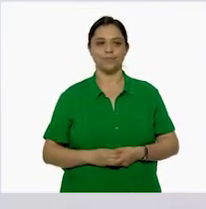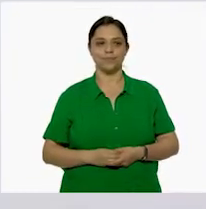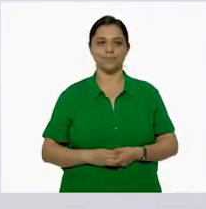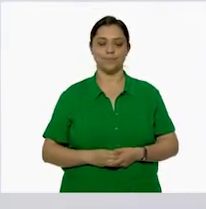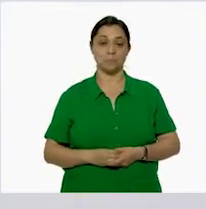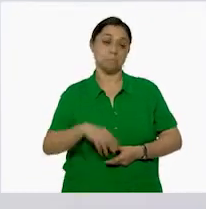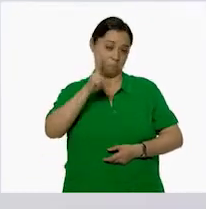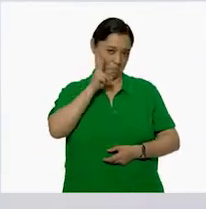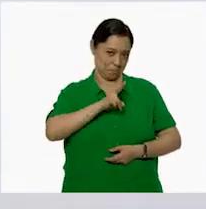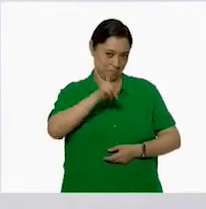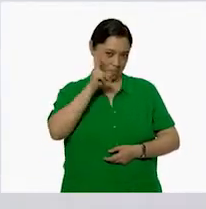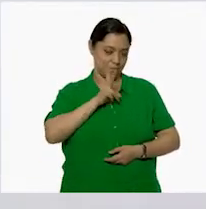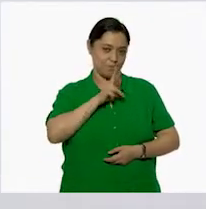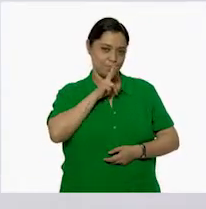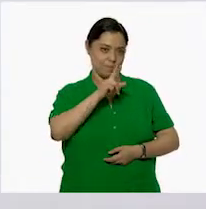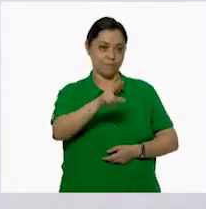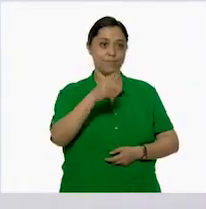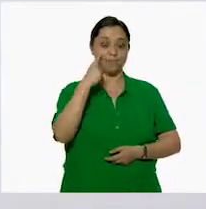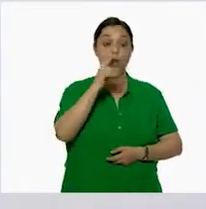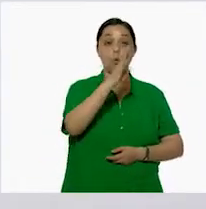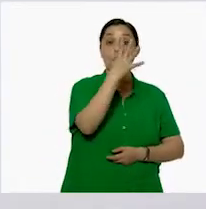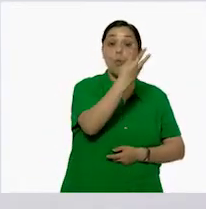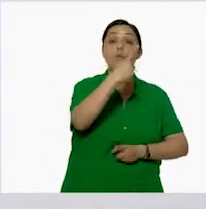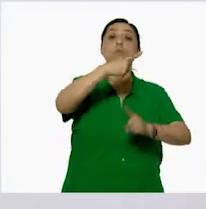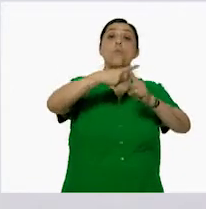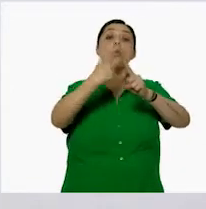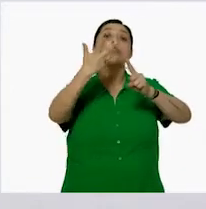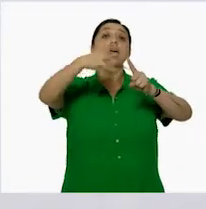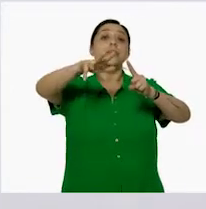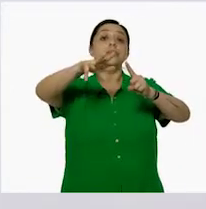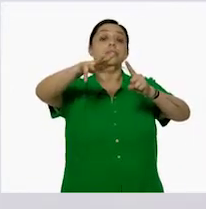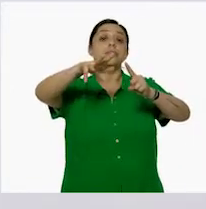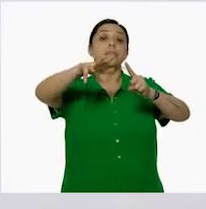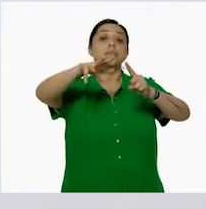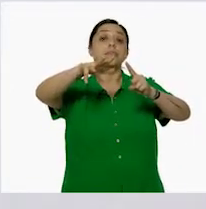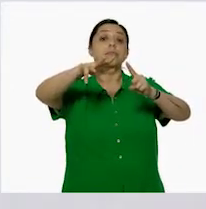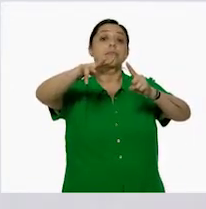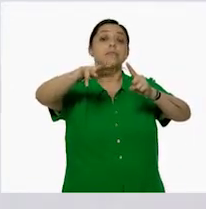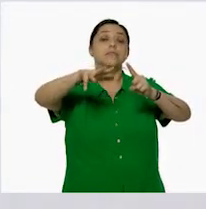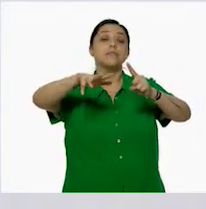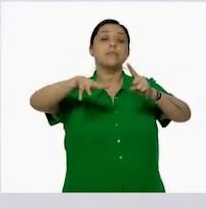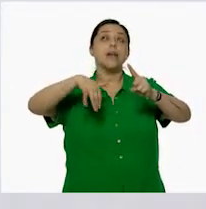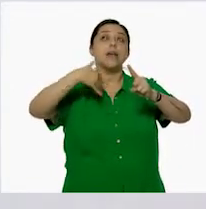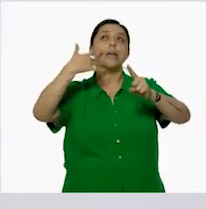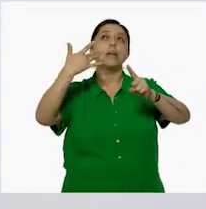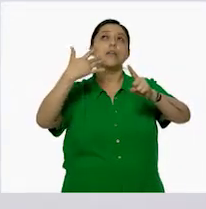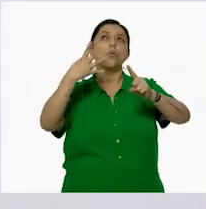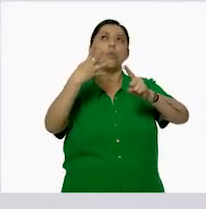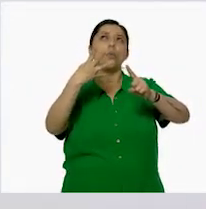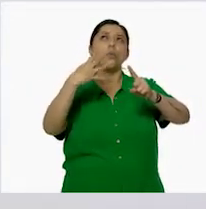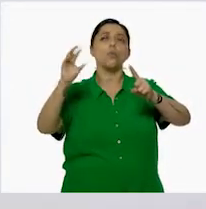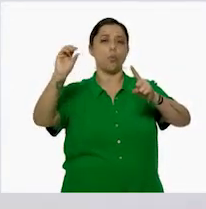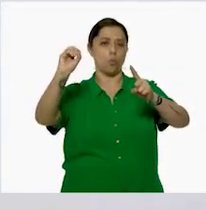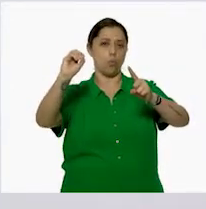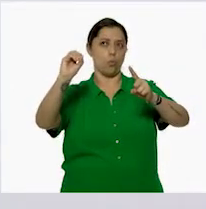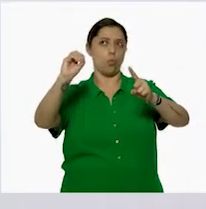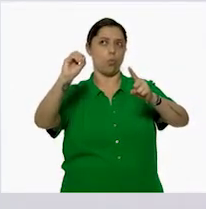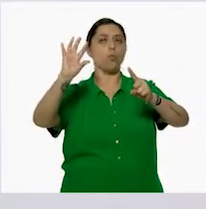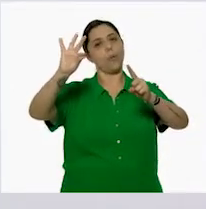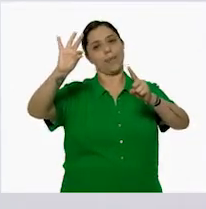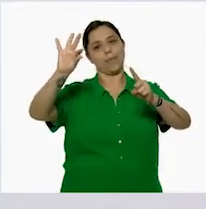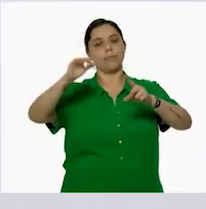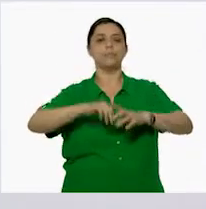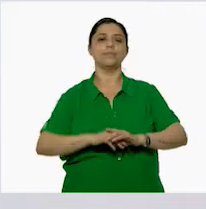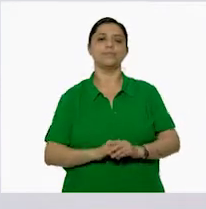Vamos a resolver. Sí. 4 por 10. 4 por 1 es 4 y le agrego el 0. 40. Muy bien.